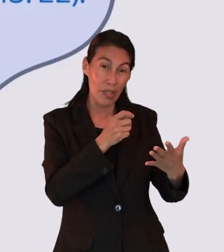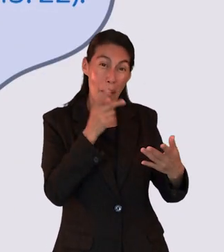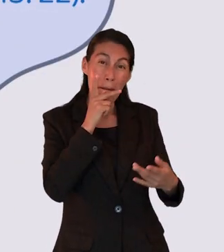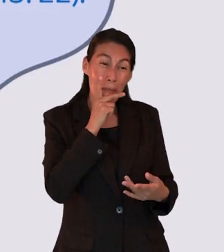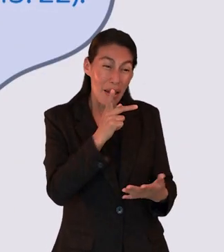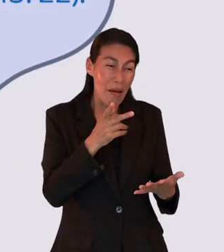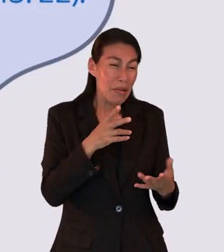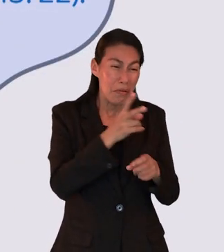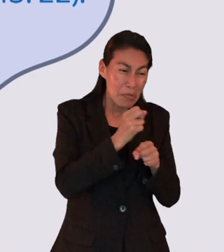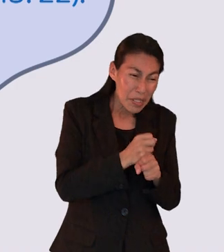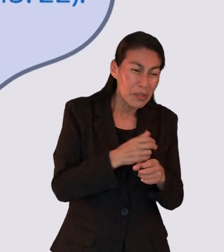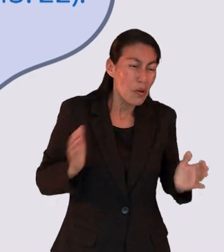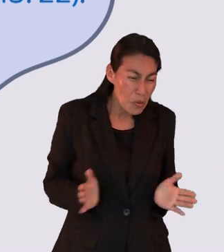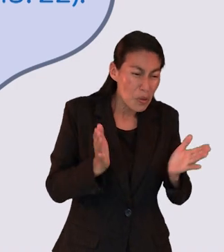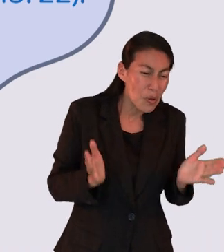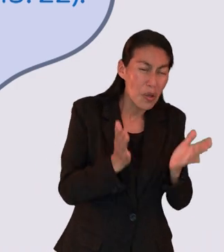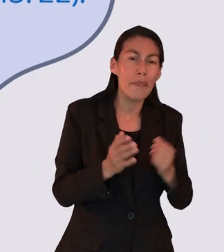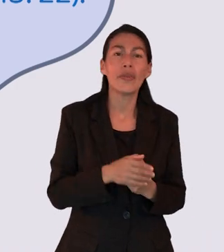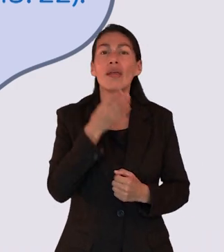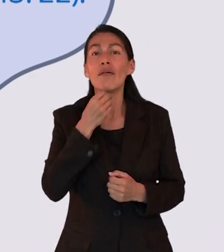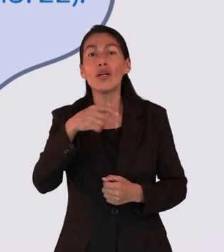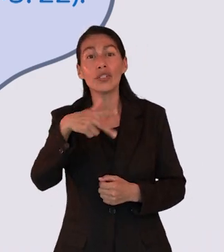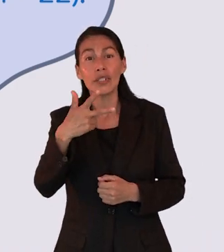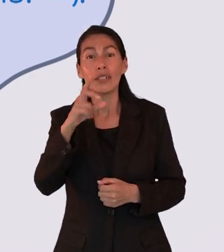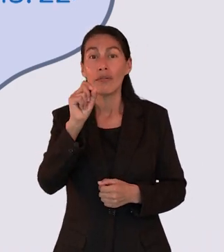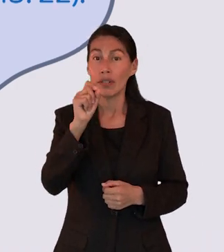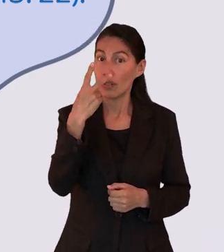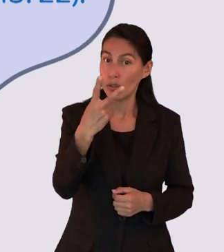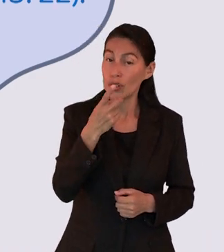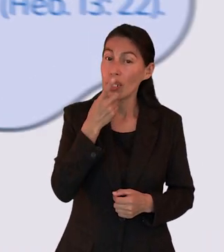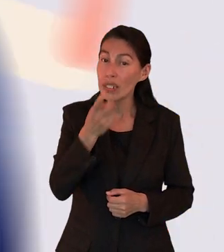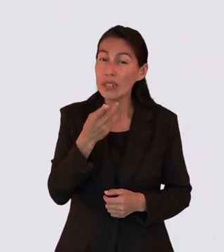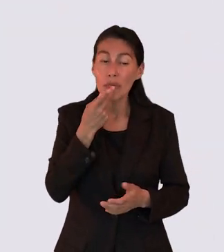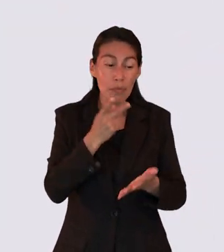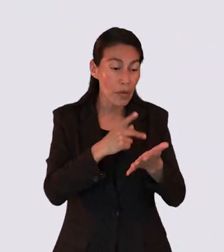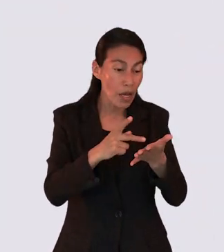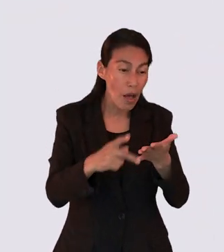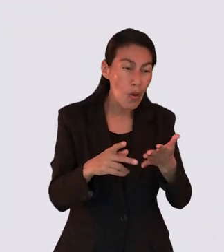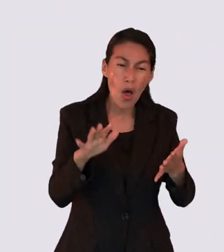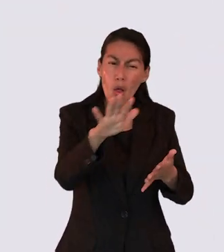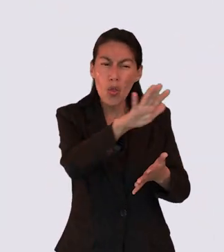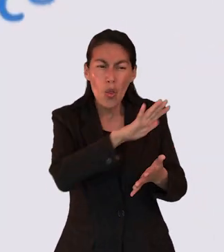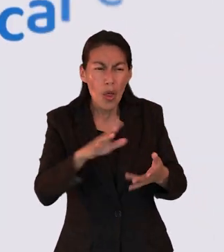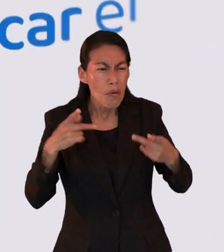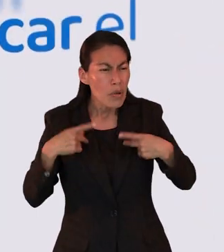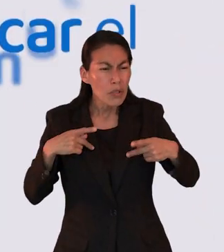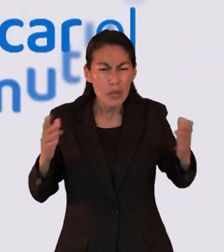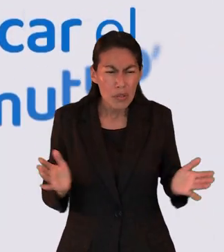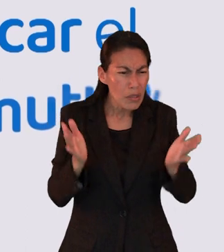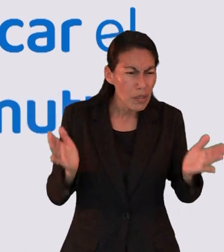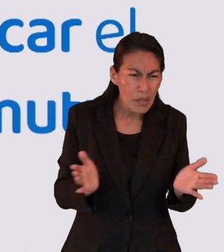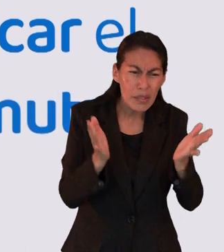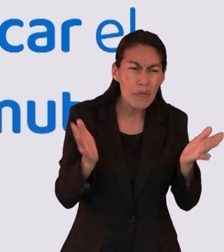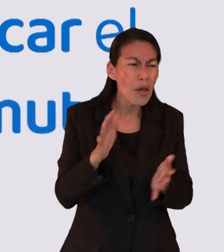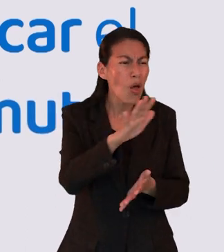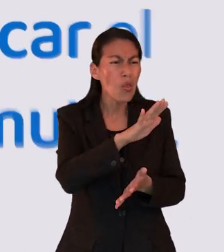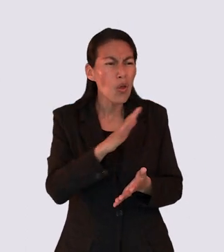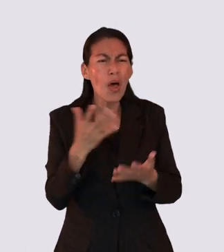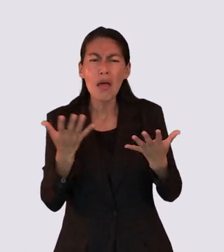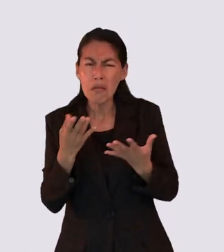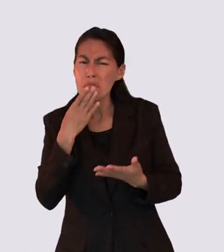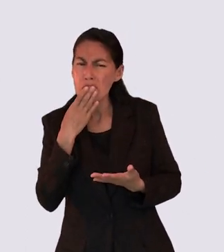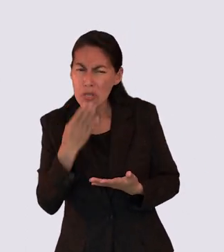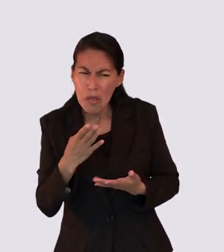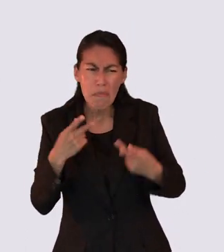es una palabra de exhortación. Hebreos 13.22 Pablo anima a su audiencia a practicar el amor mutuo.